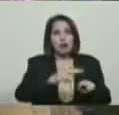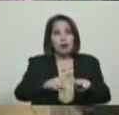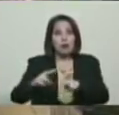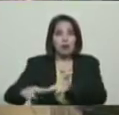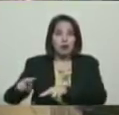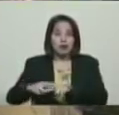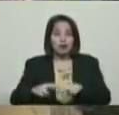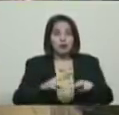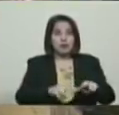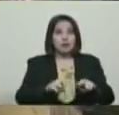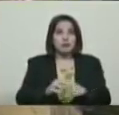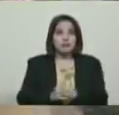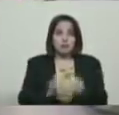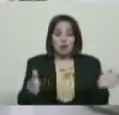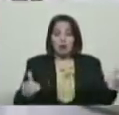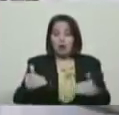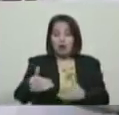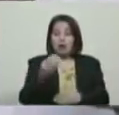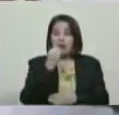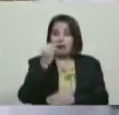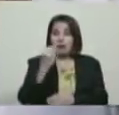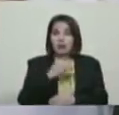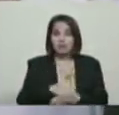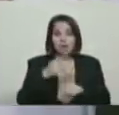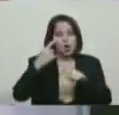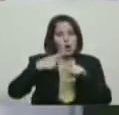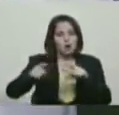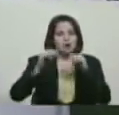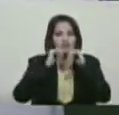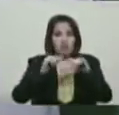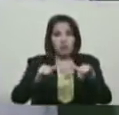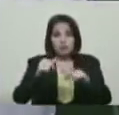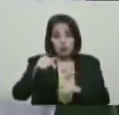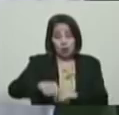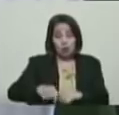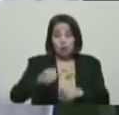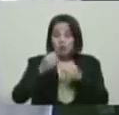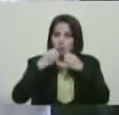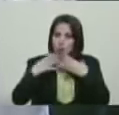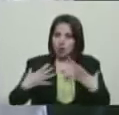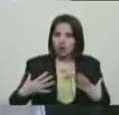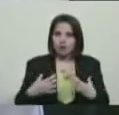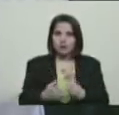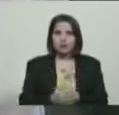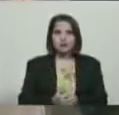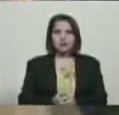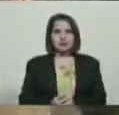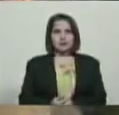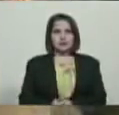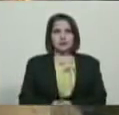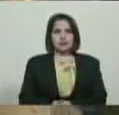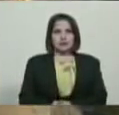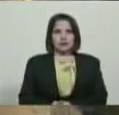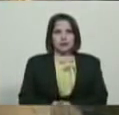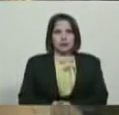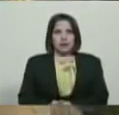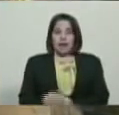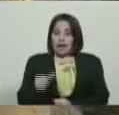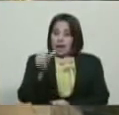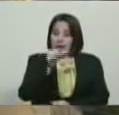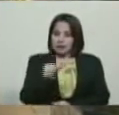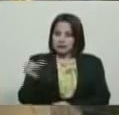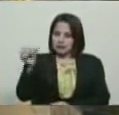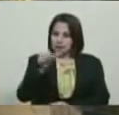clas. Y otras noticias muy buenas, que en el transcurso de la semana